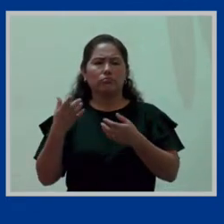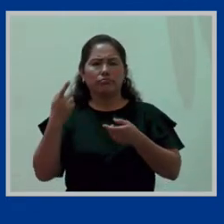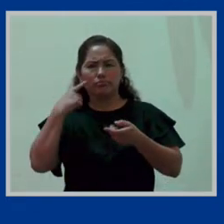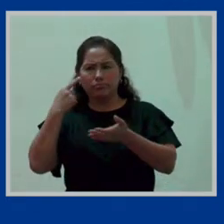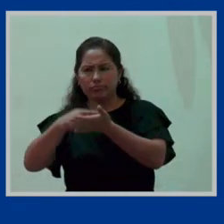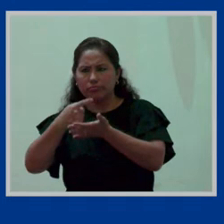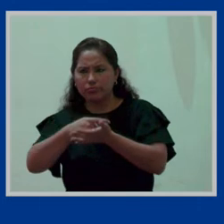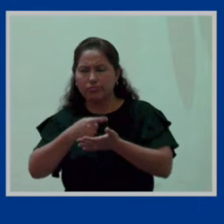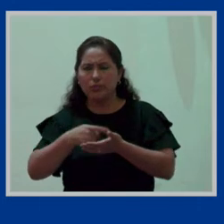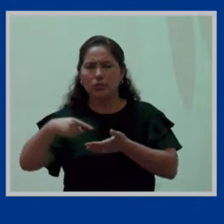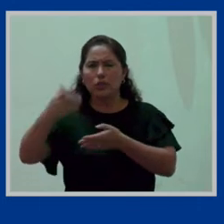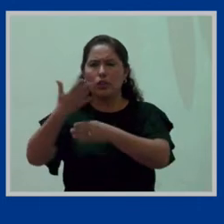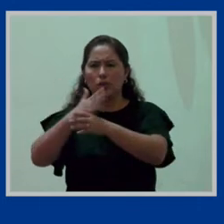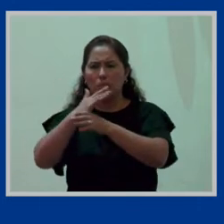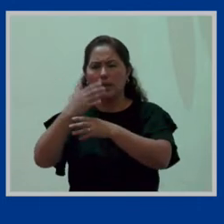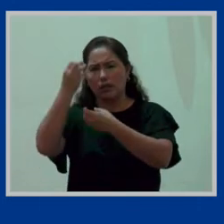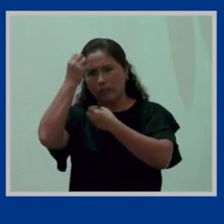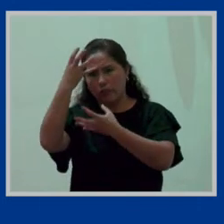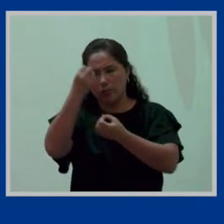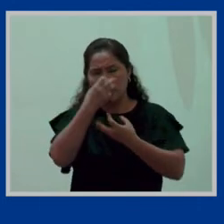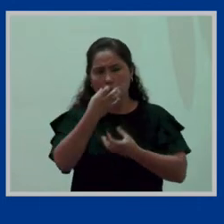donde comparte información.